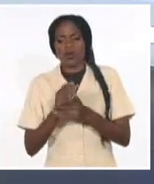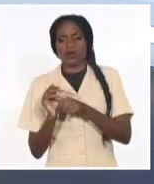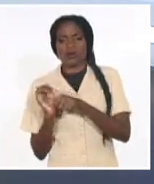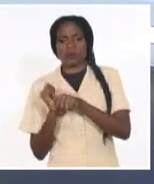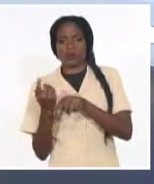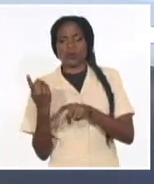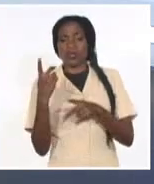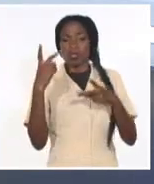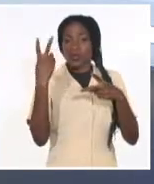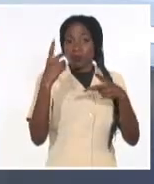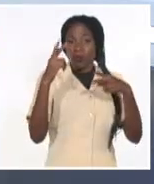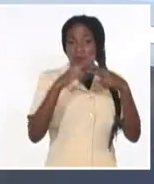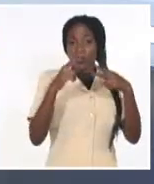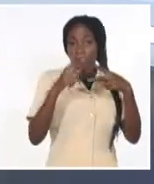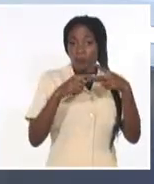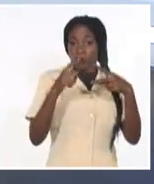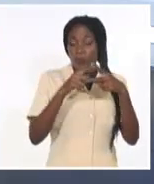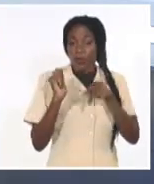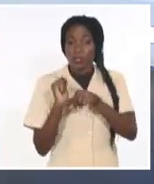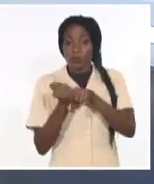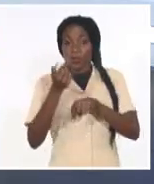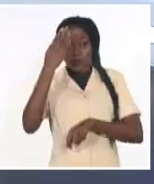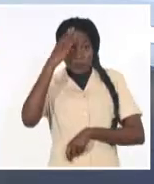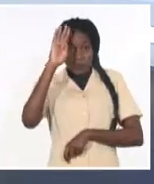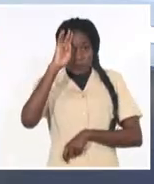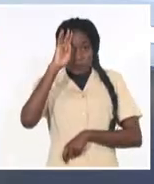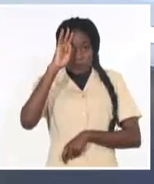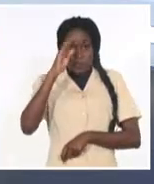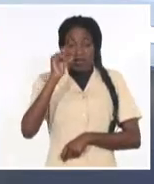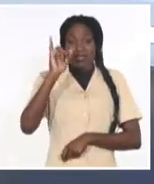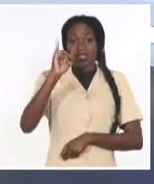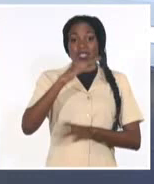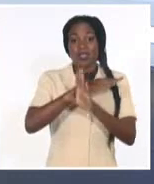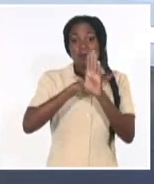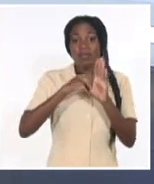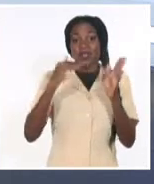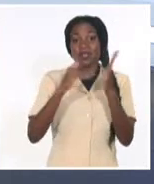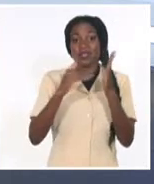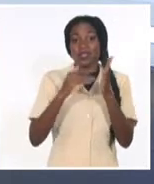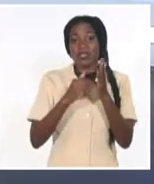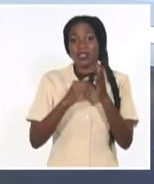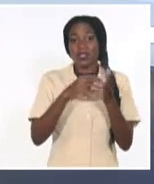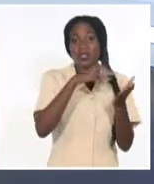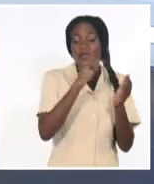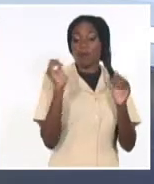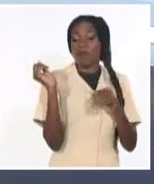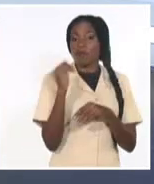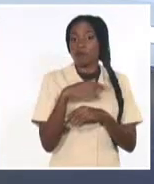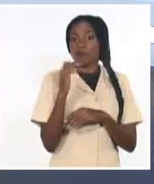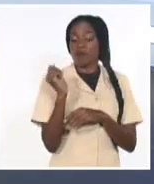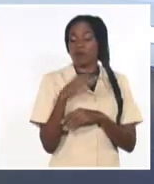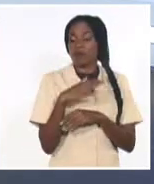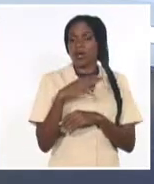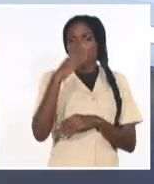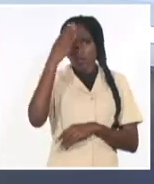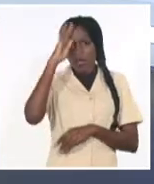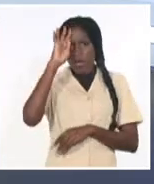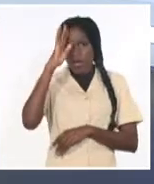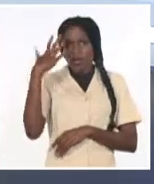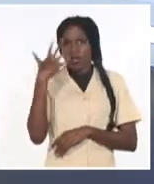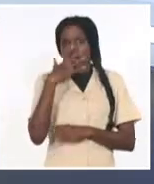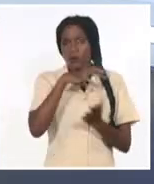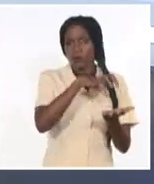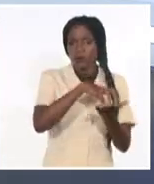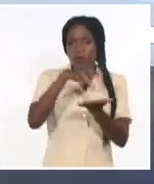segunda edición de la Liga Élite del Béisbol Cubano, desde las seis y media de la tarde, en tres parques del país, los seis conjuntos envueltos en esta